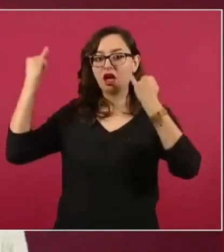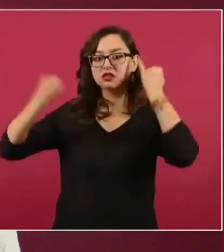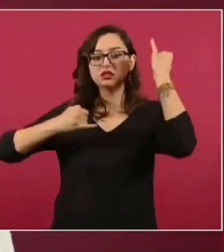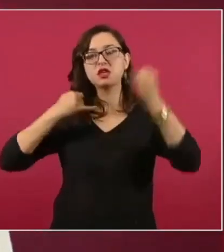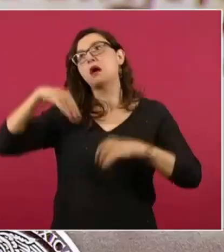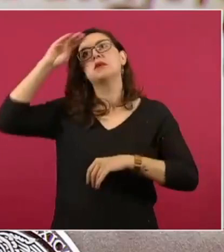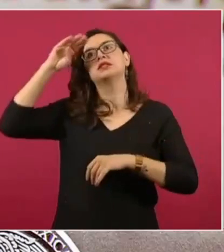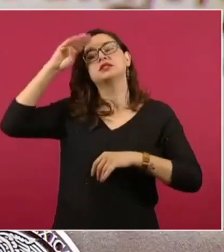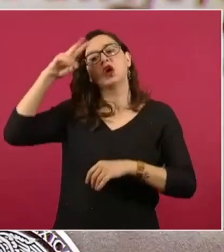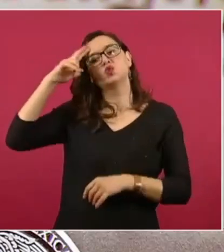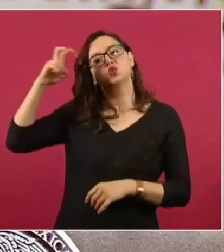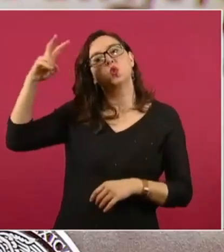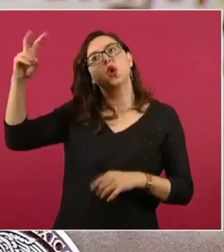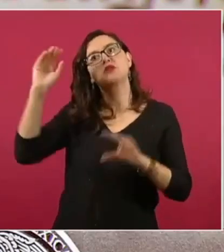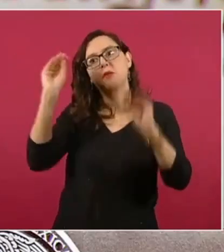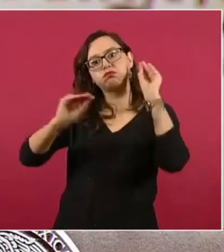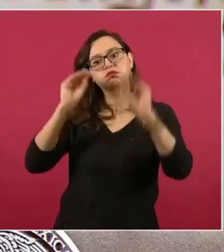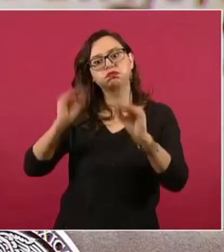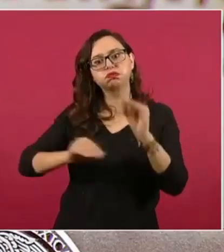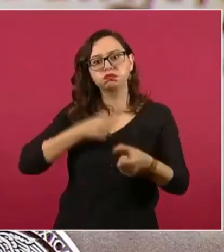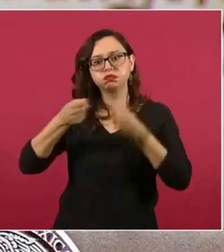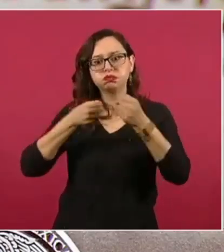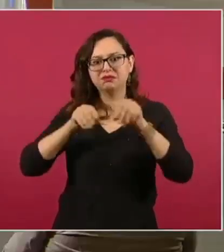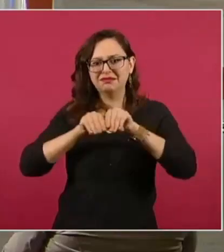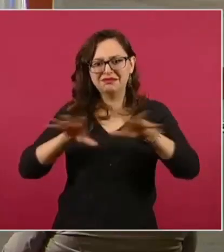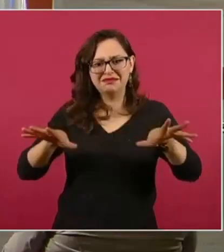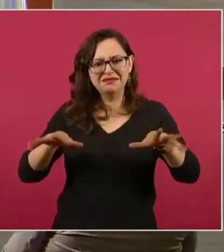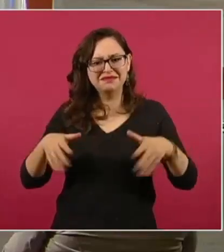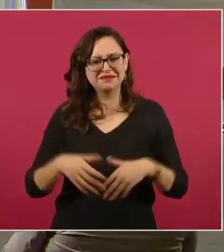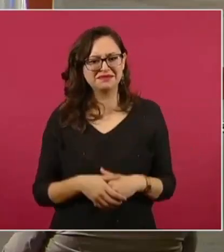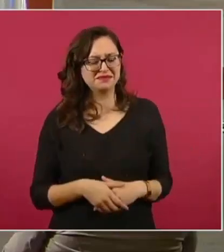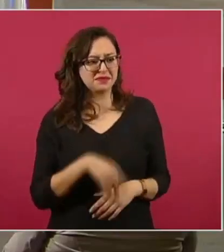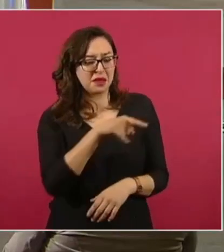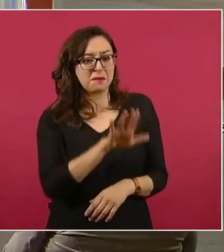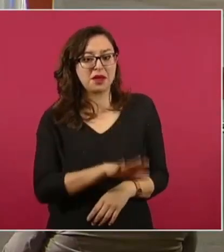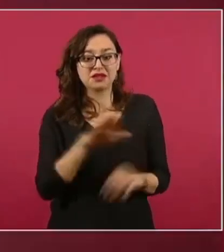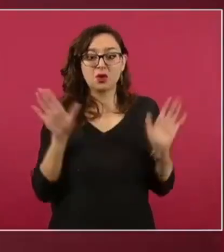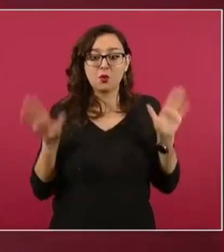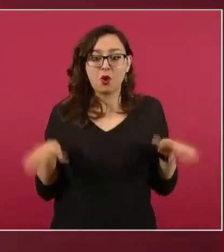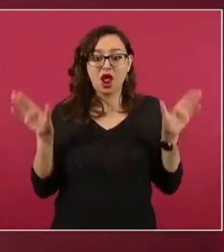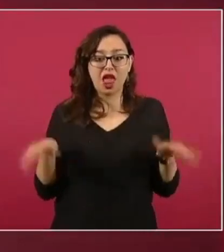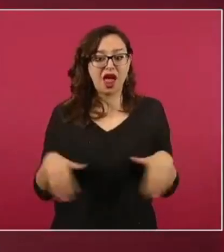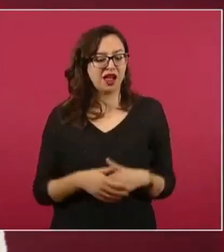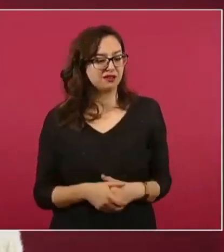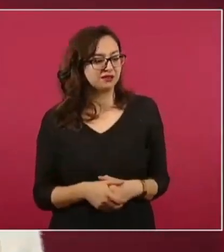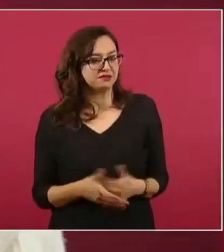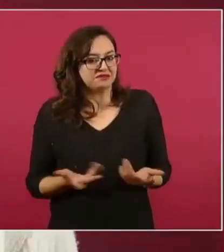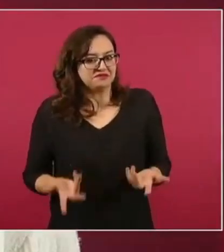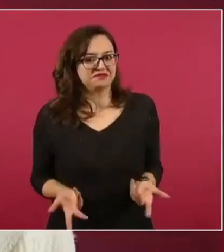invento, sin pruebas. Cuando un periodista inventa, se dice que vuela, pero con Riva Palacio,